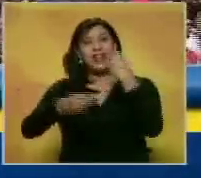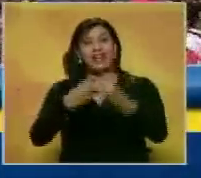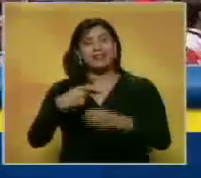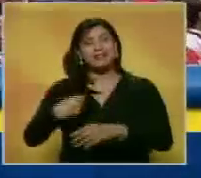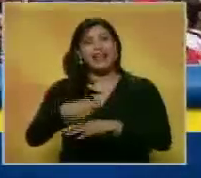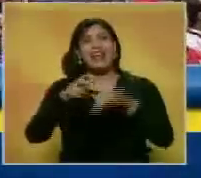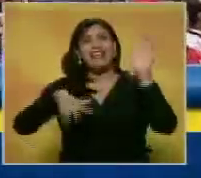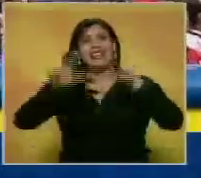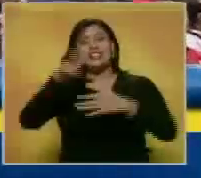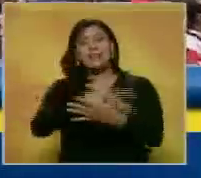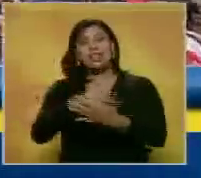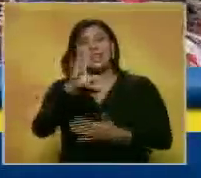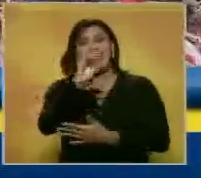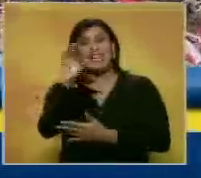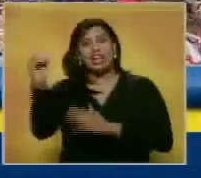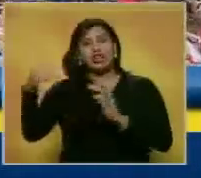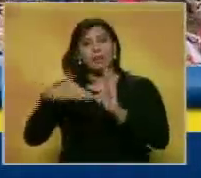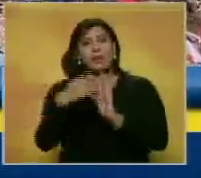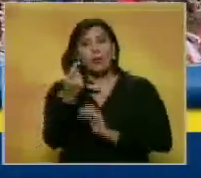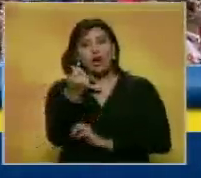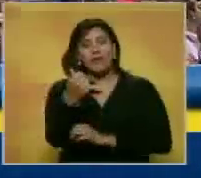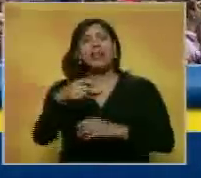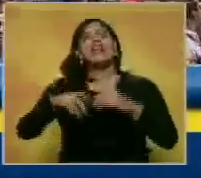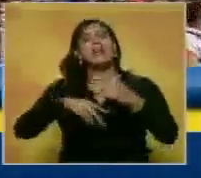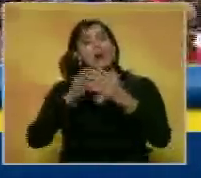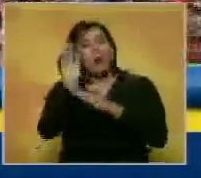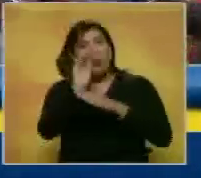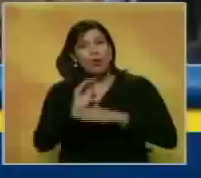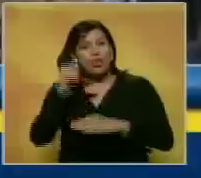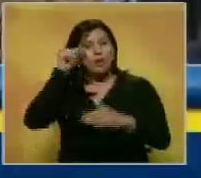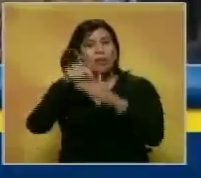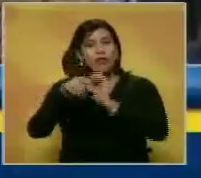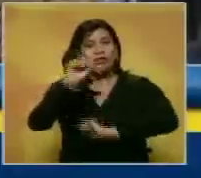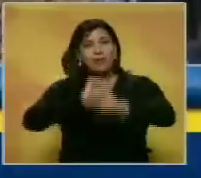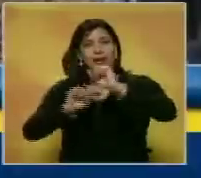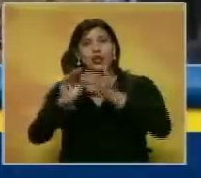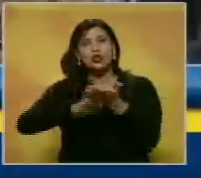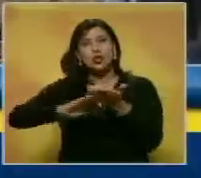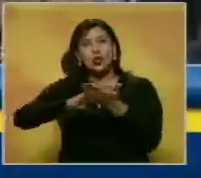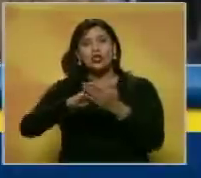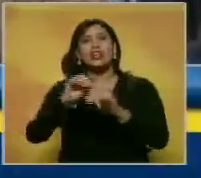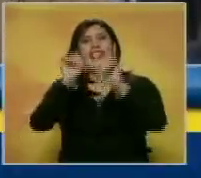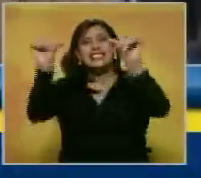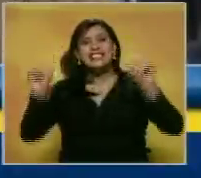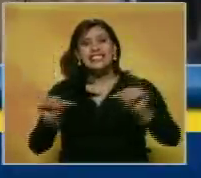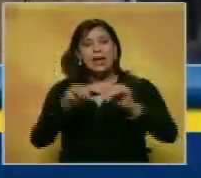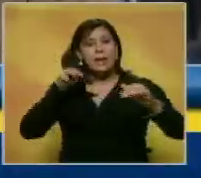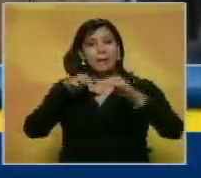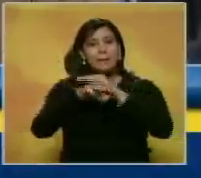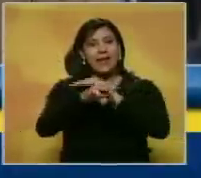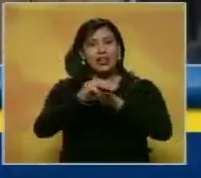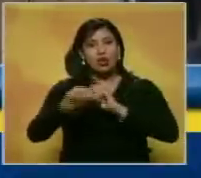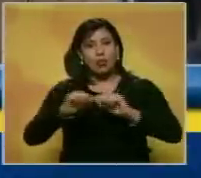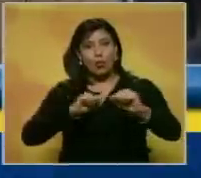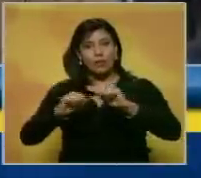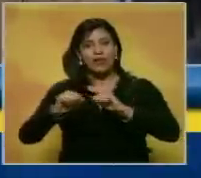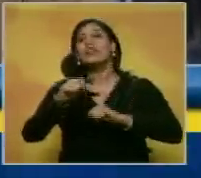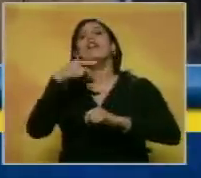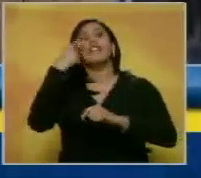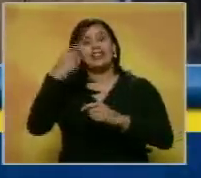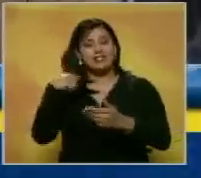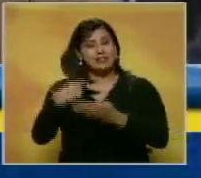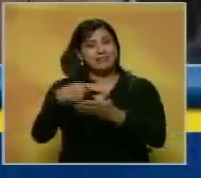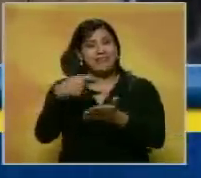de 13.500.000 bolívares para el plan de mantenimiento profundo, preventivo y correctivo del sistema subterráneo de movilización. Los